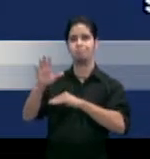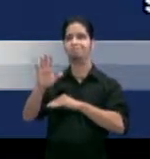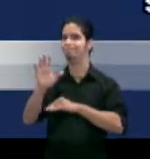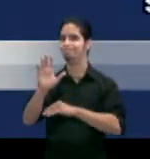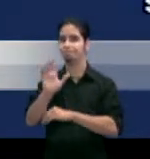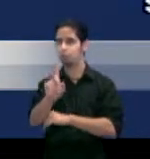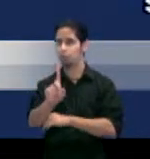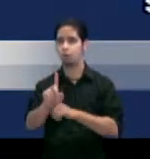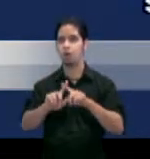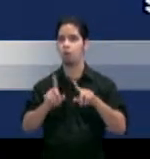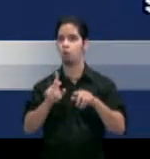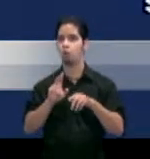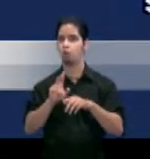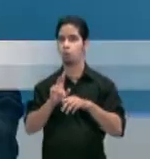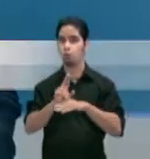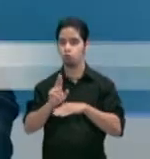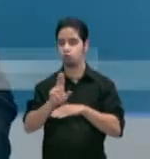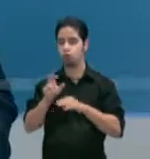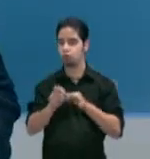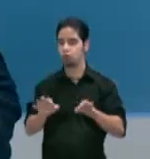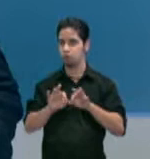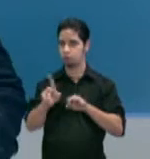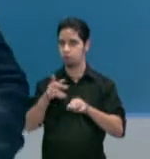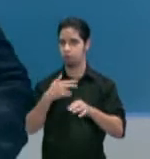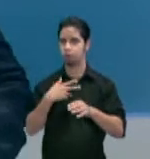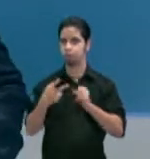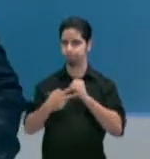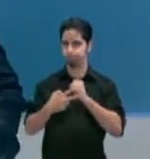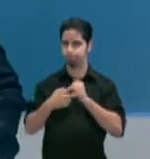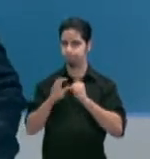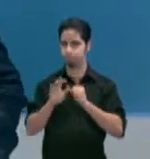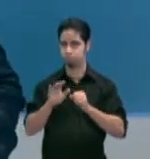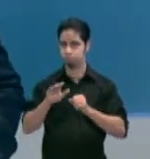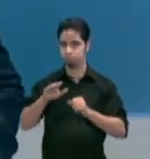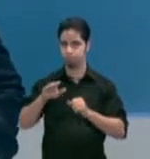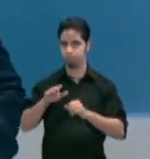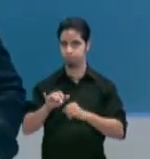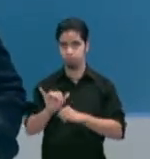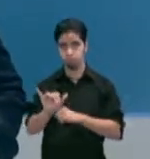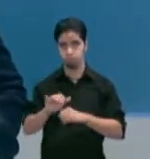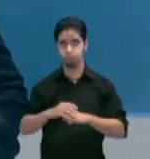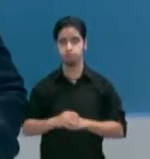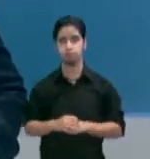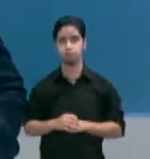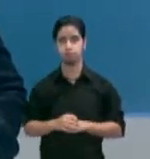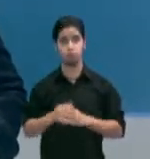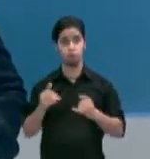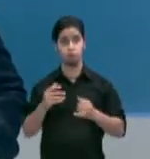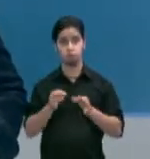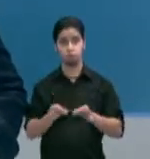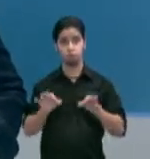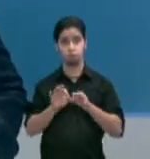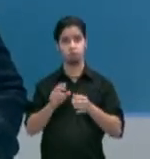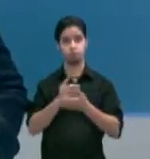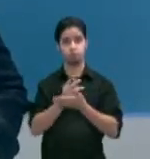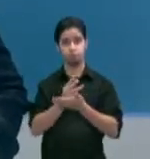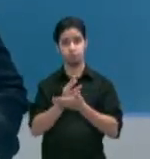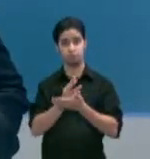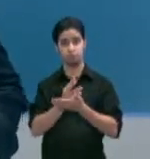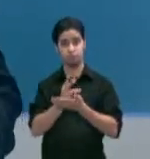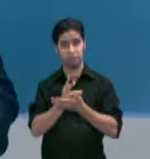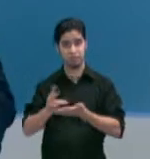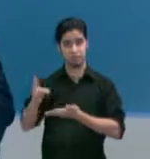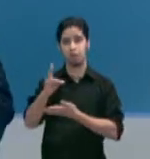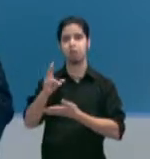comedido de este importante recurso. Bueno, ya entramos en la sexta semana de HIT3001.com. Hablamos de reality